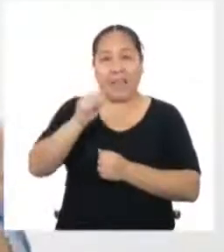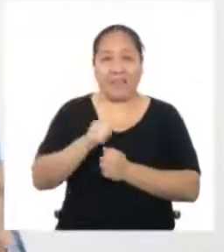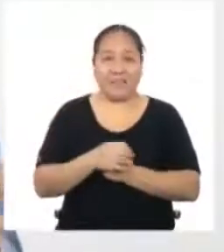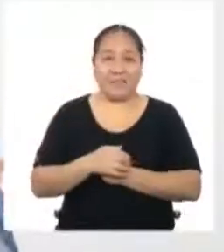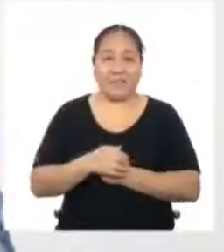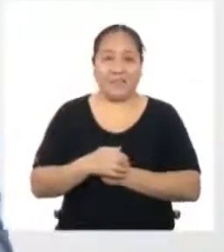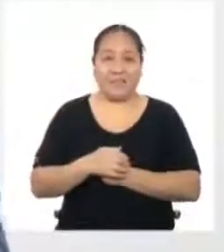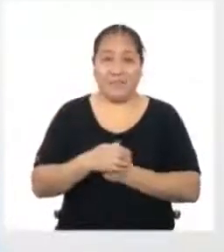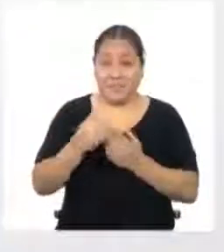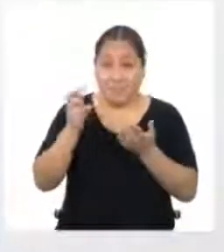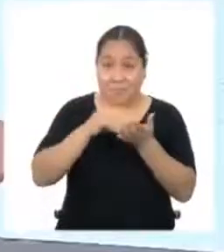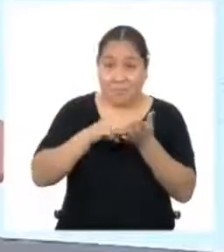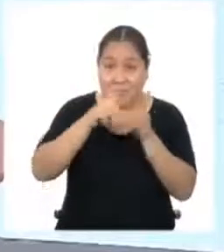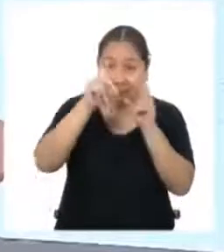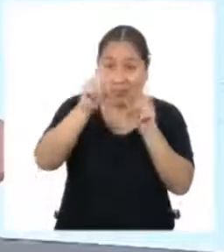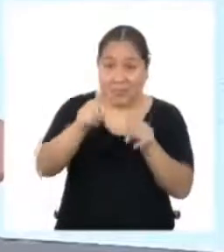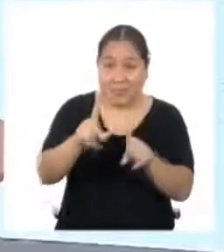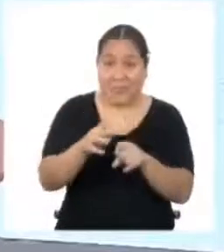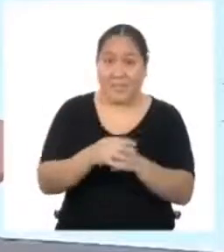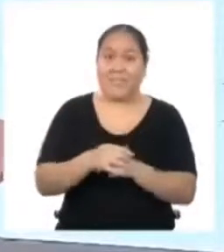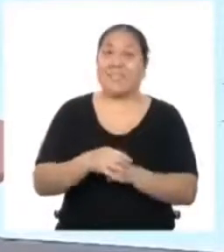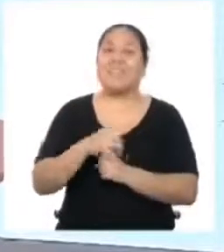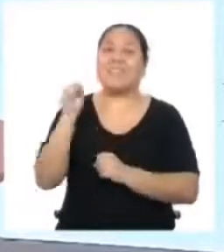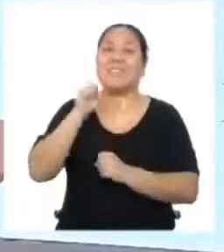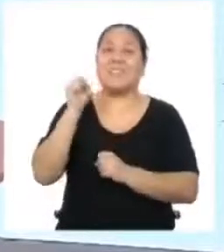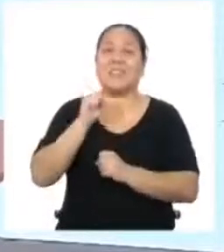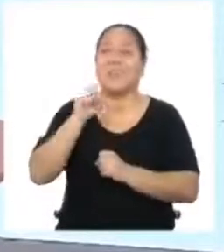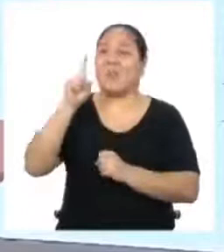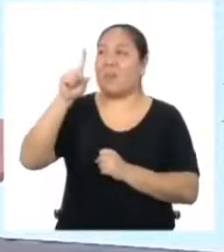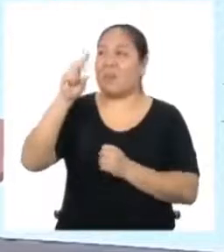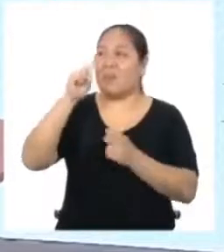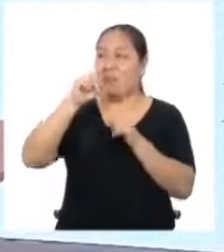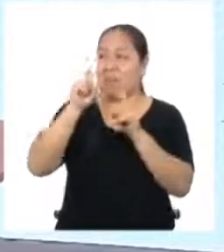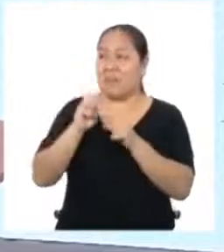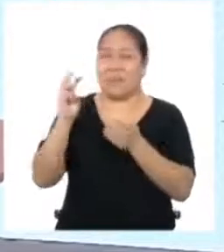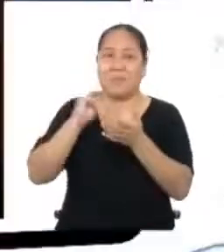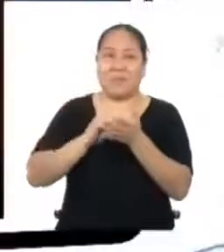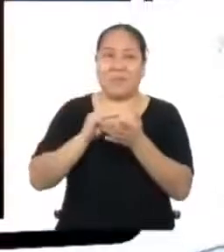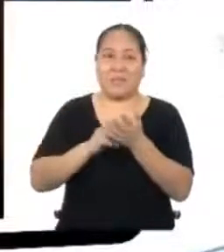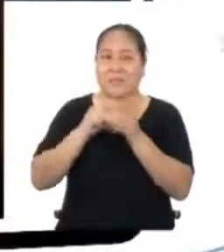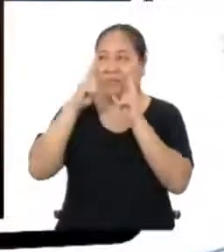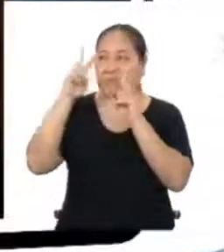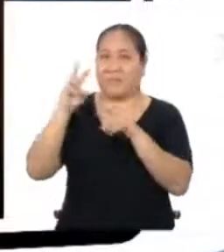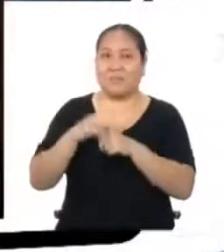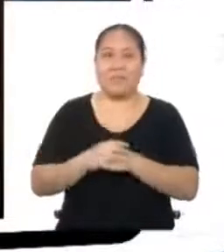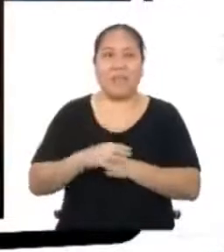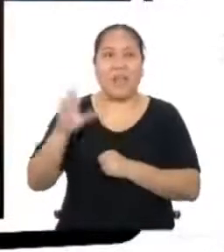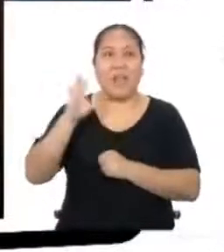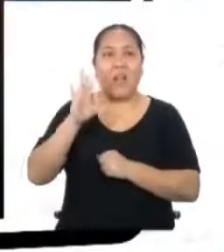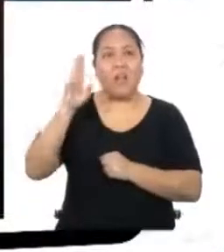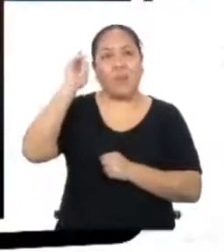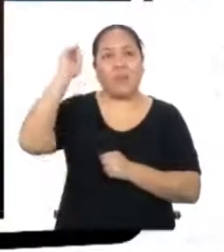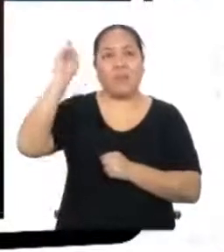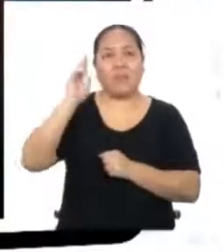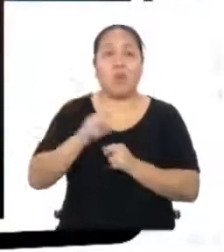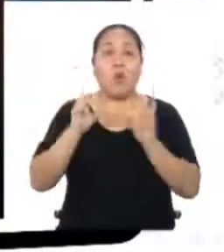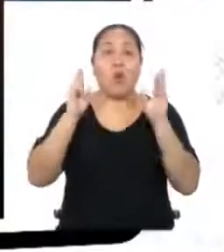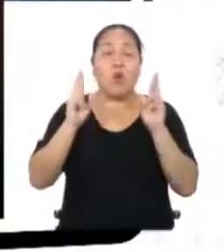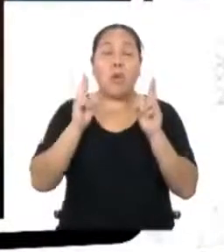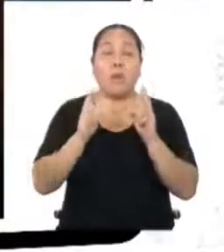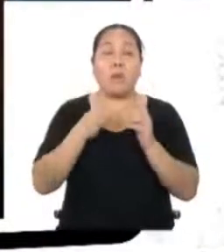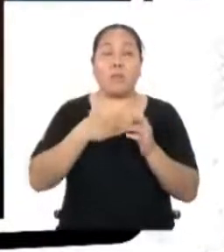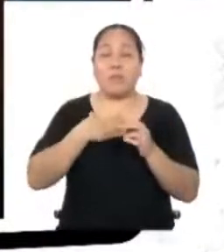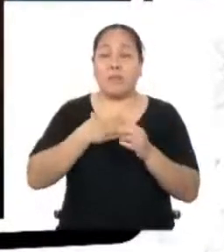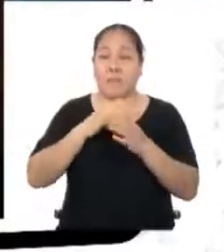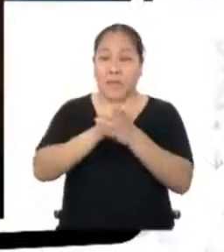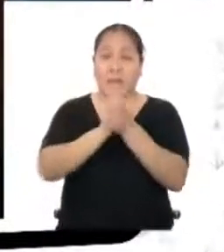¿Tenemos más preguntas? Sí, hay una pregunta más Vamos con ella Hola profesora Espero que mis compañeras y